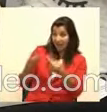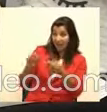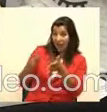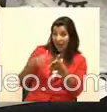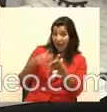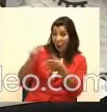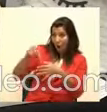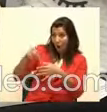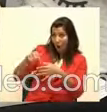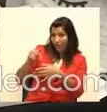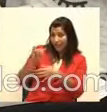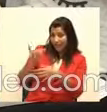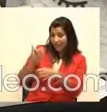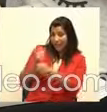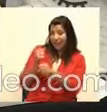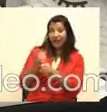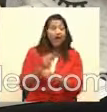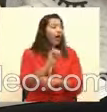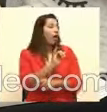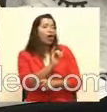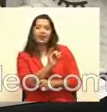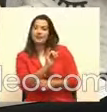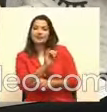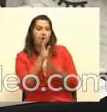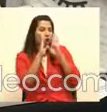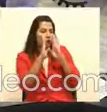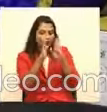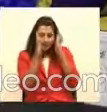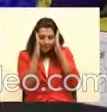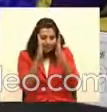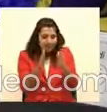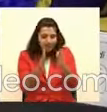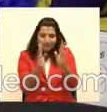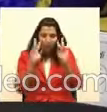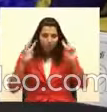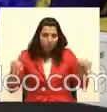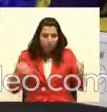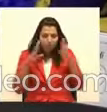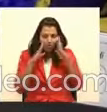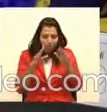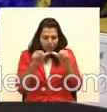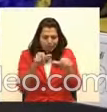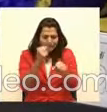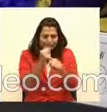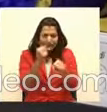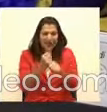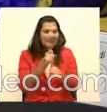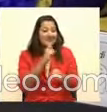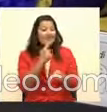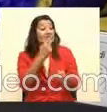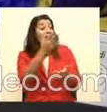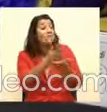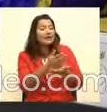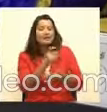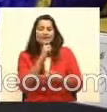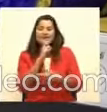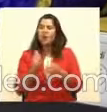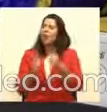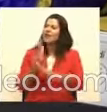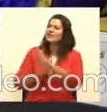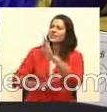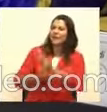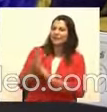no? Él es así, él es donde se concentra en su trabajo, cuesta sacarlo de ahí. ¿Cuál es la discapacidad?